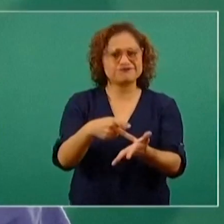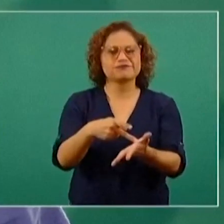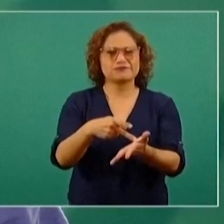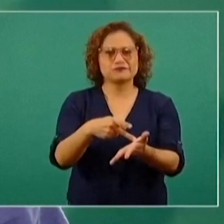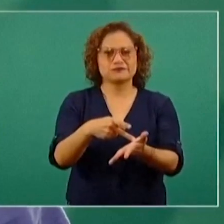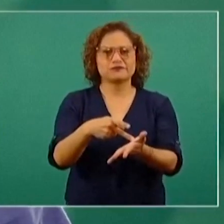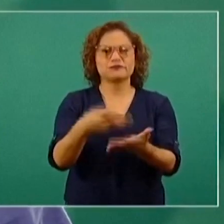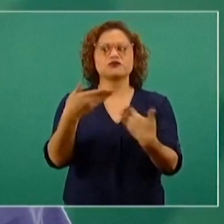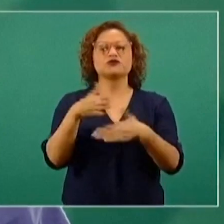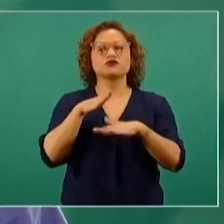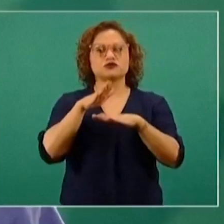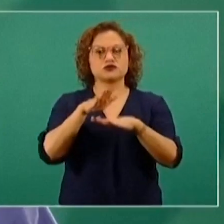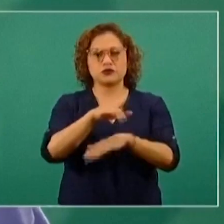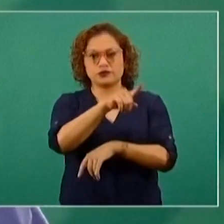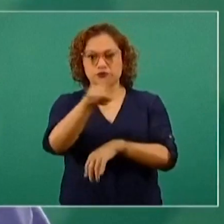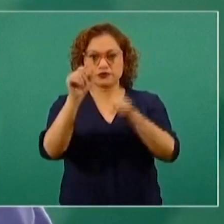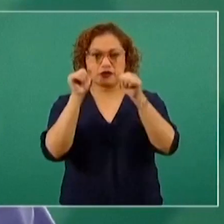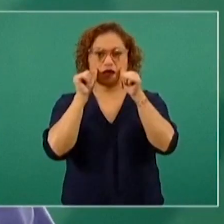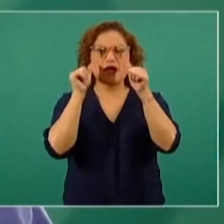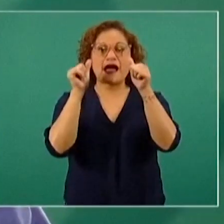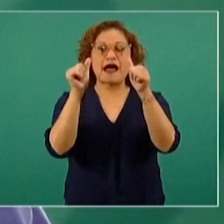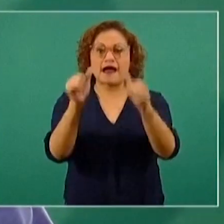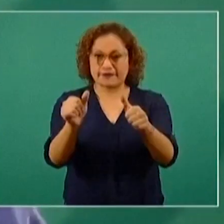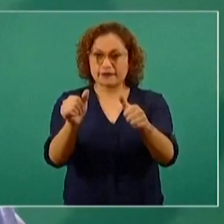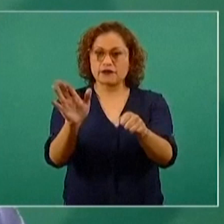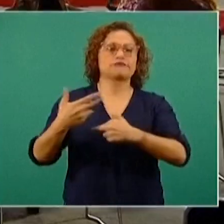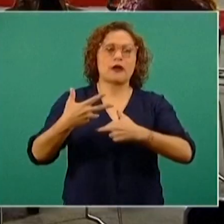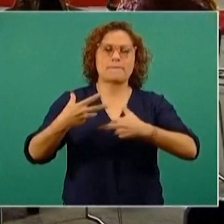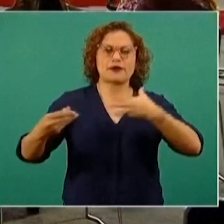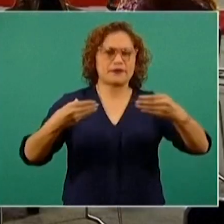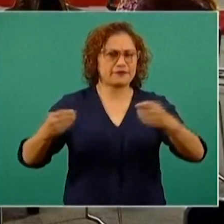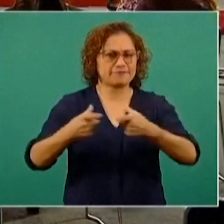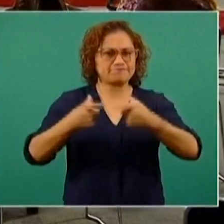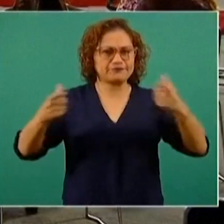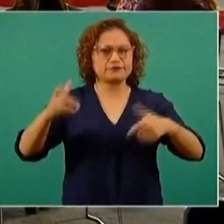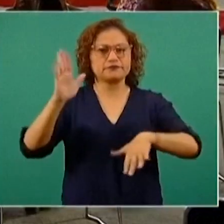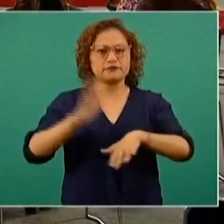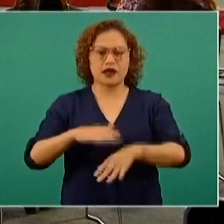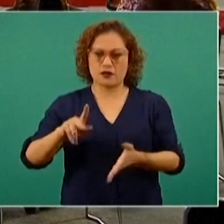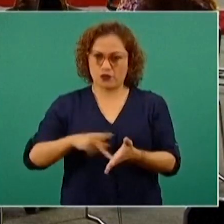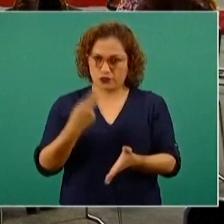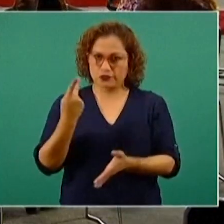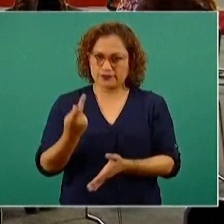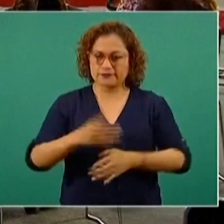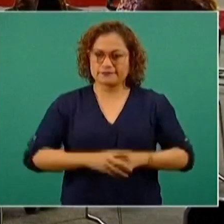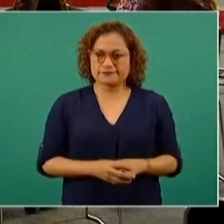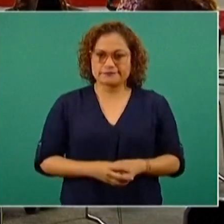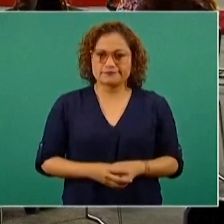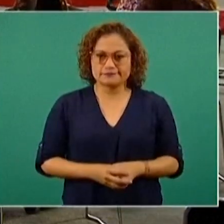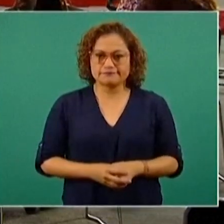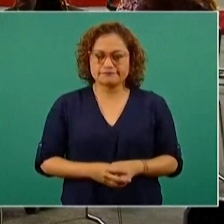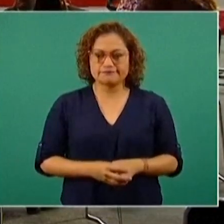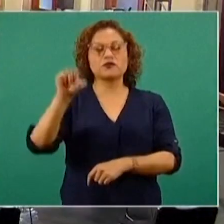...sobre el peligro de que haya un rebrote, repunte, epidémica o lo que también a veces se